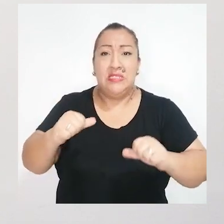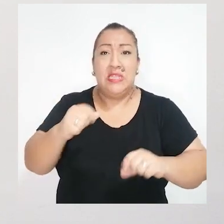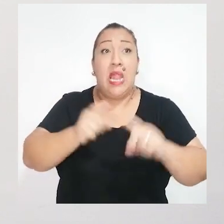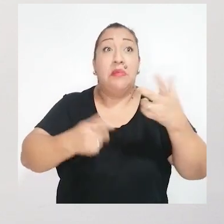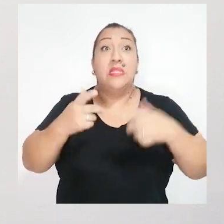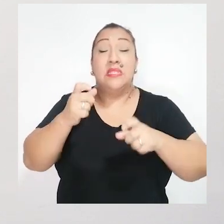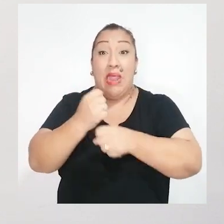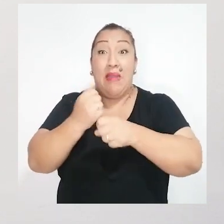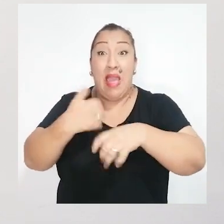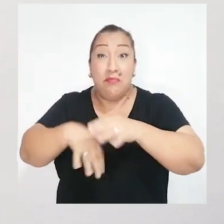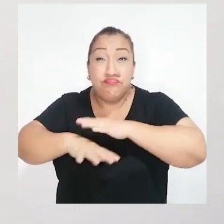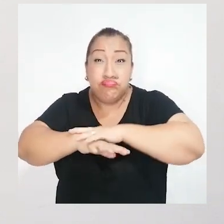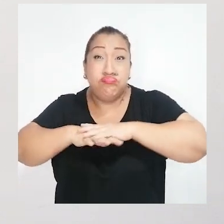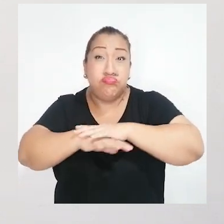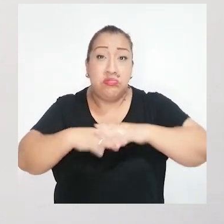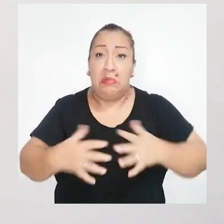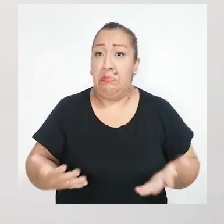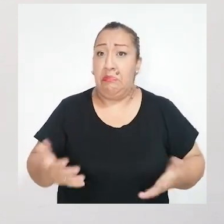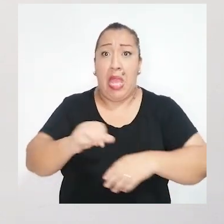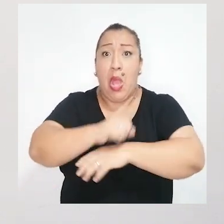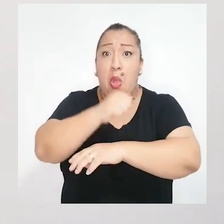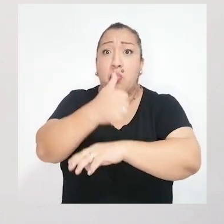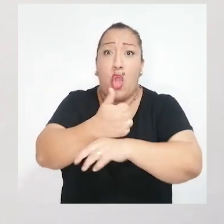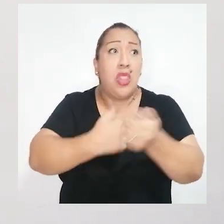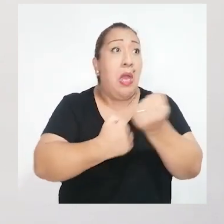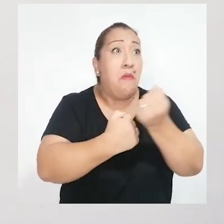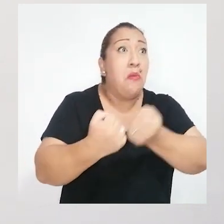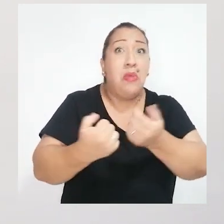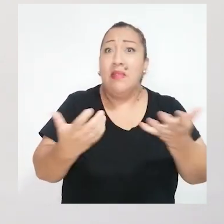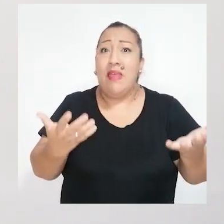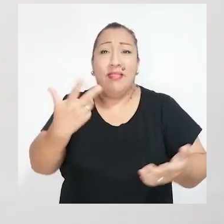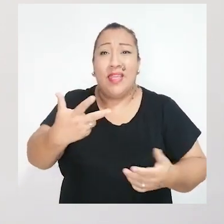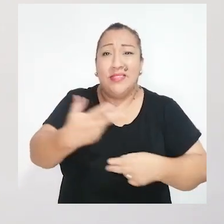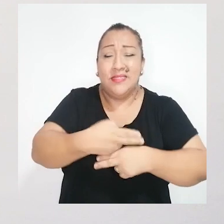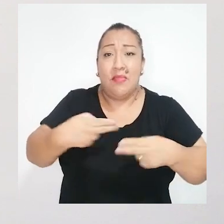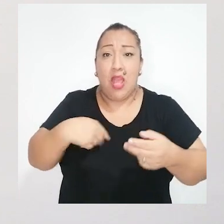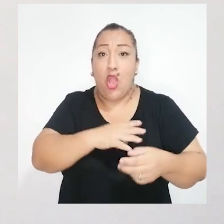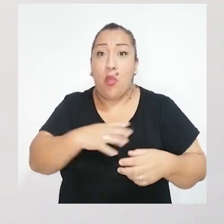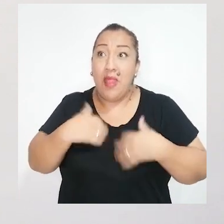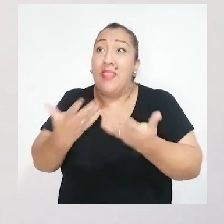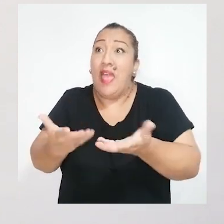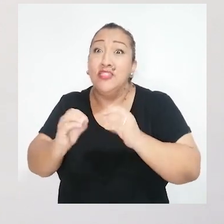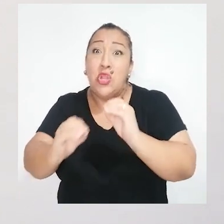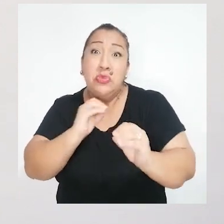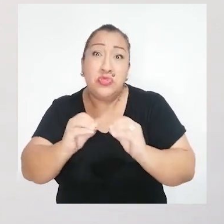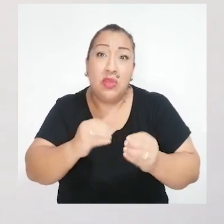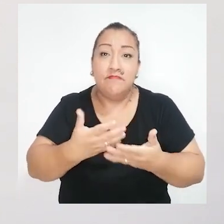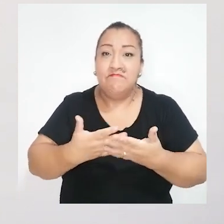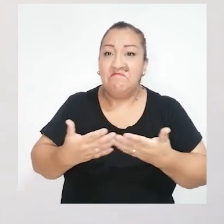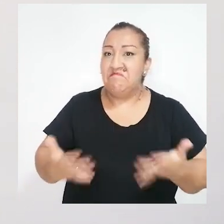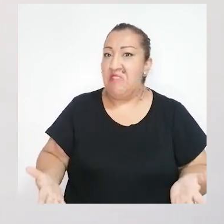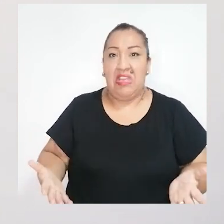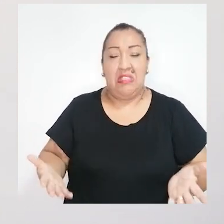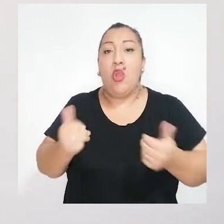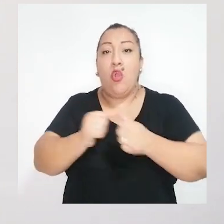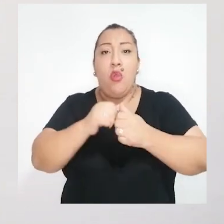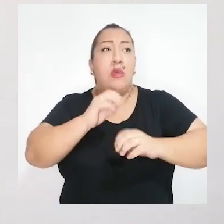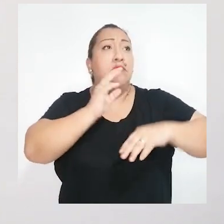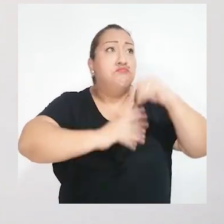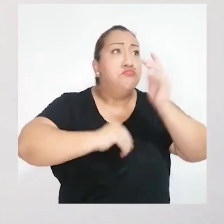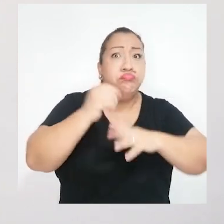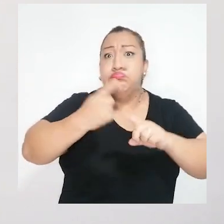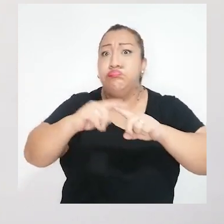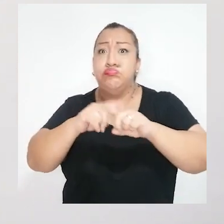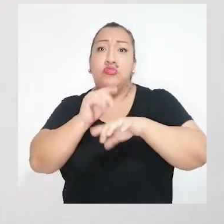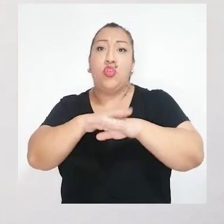inoperancia, la desidia de los gestores públicos y la indolencia de las autoridades estatales en los tres niveles de gobierno para dar una solución integral a la